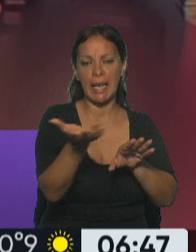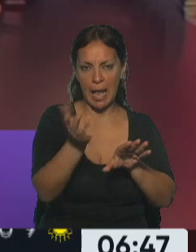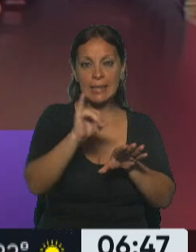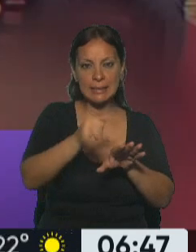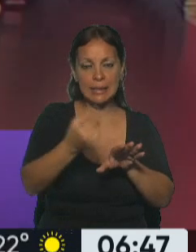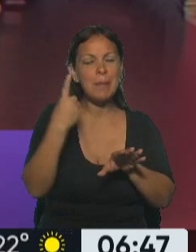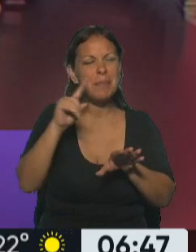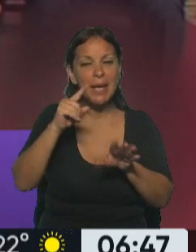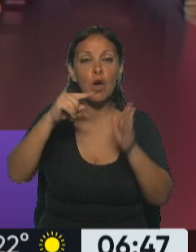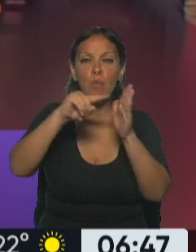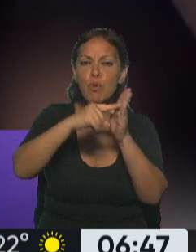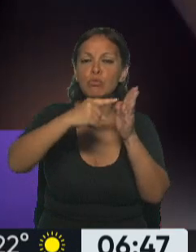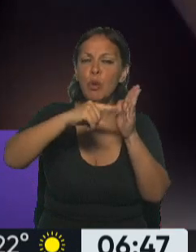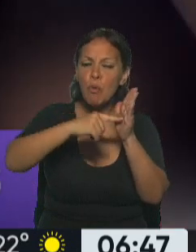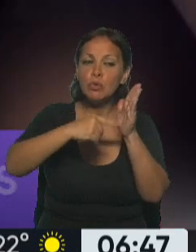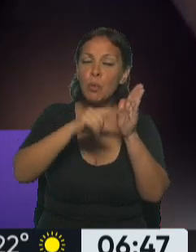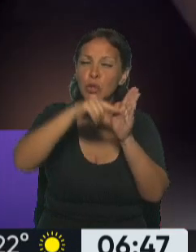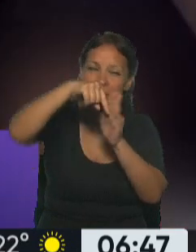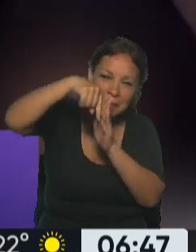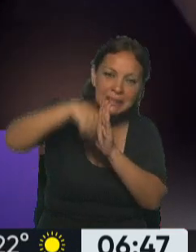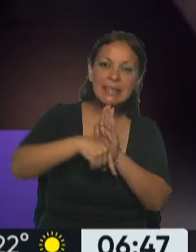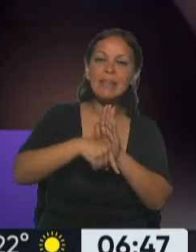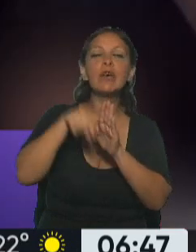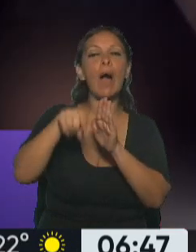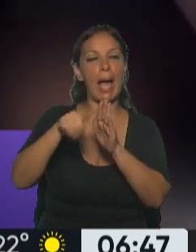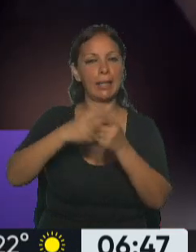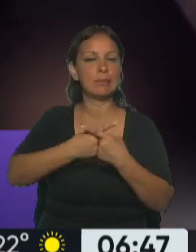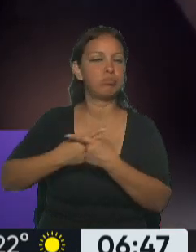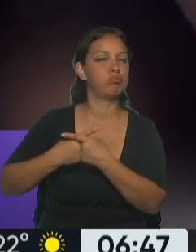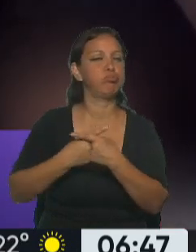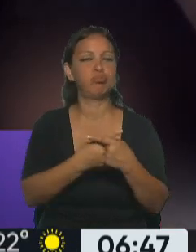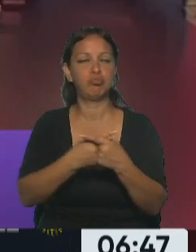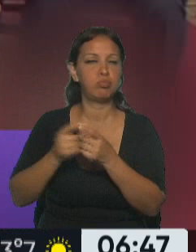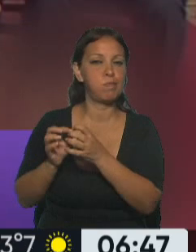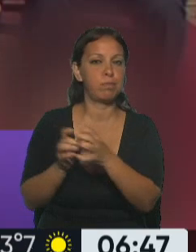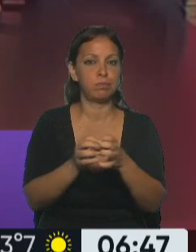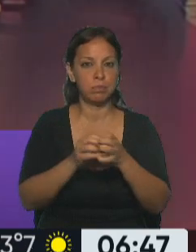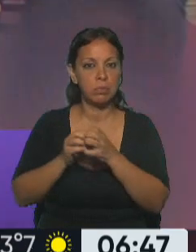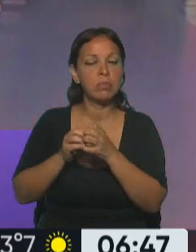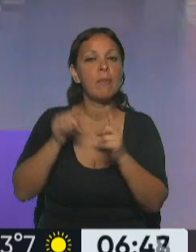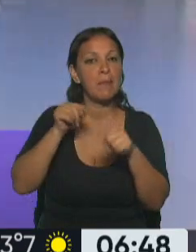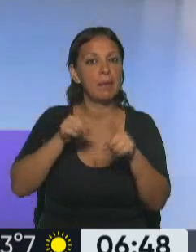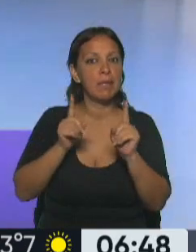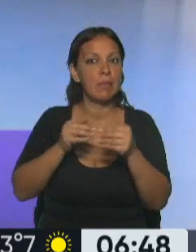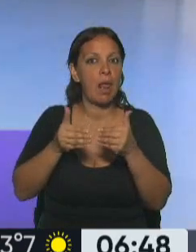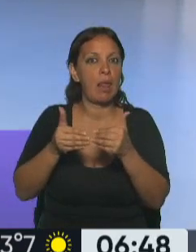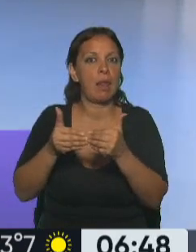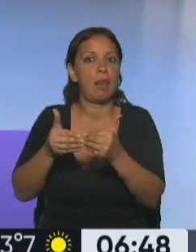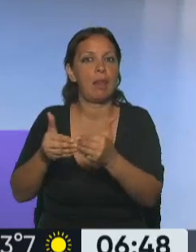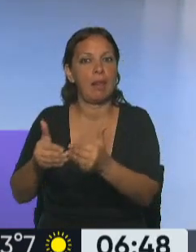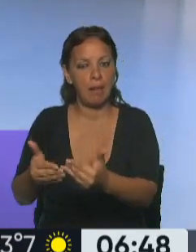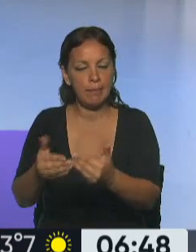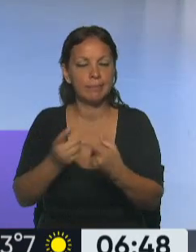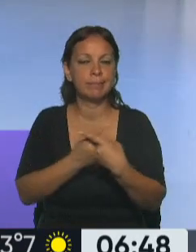discusión sobre puntos en particular, que es lo que en este momento son todavía materia de discusión